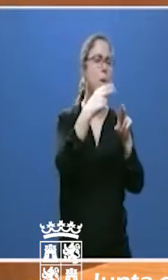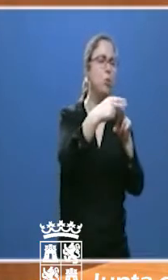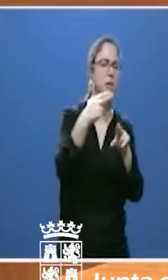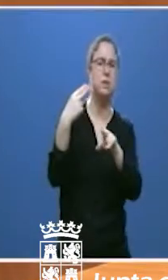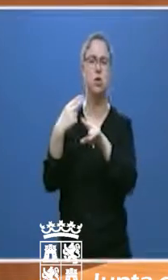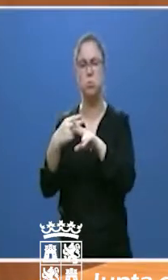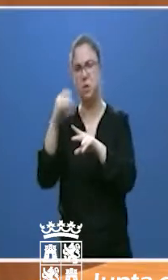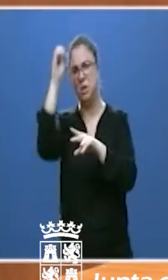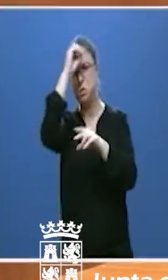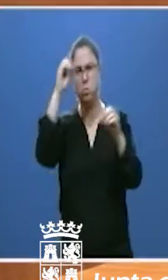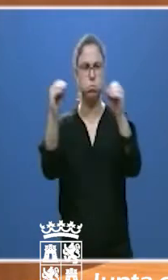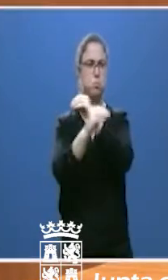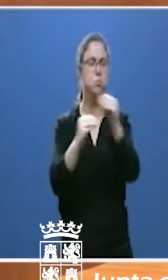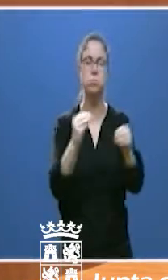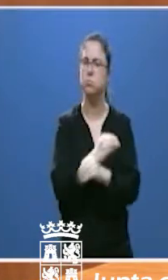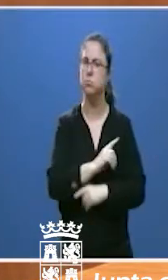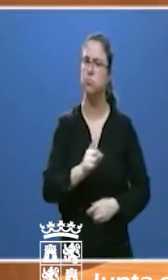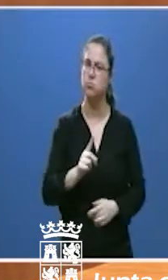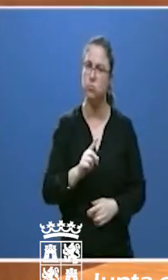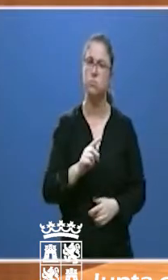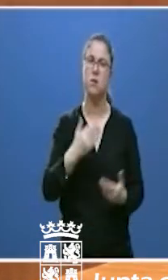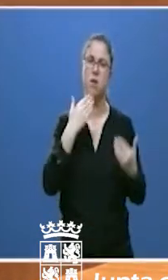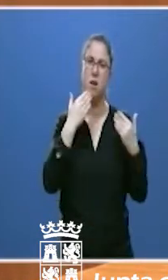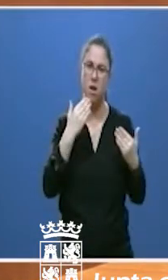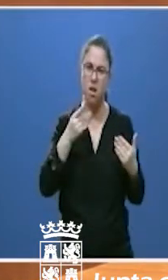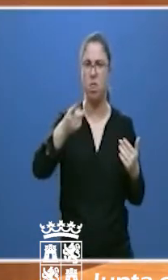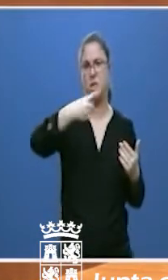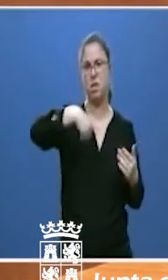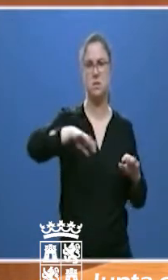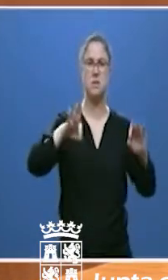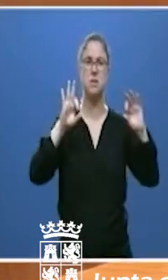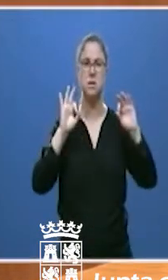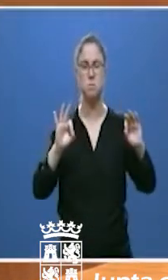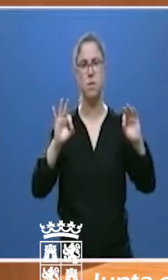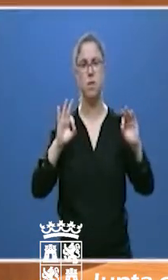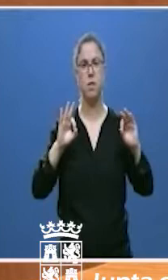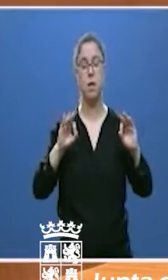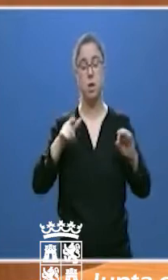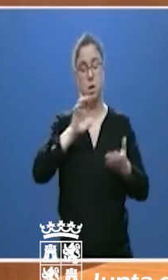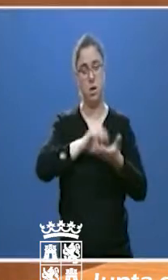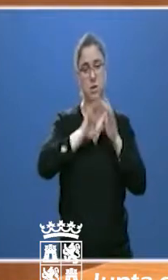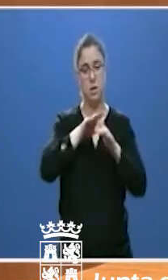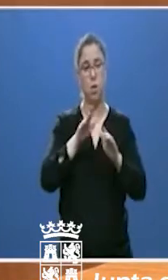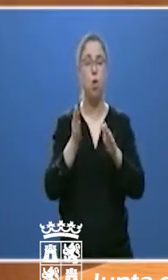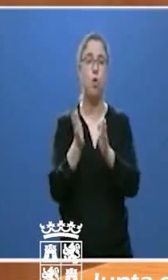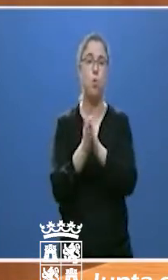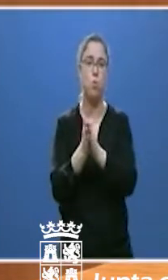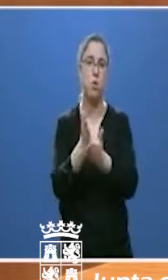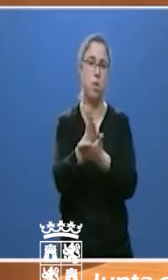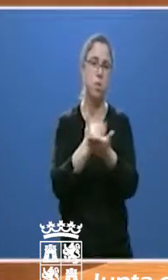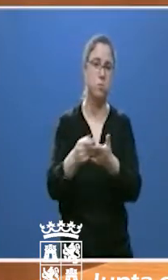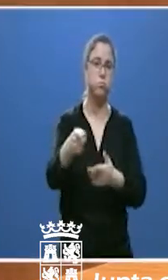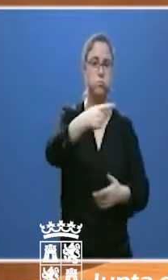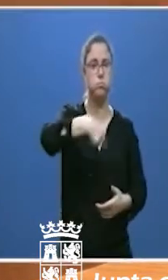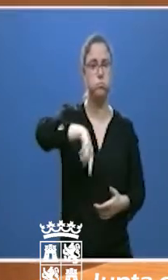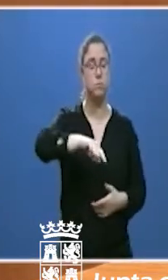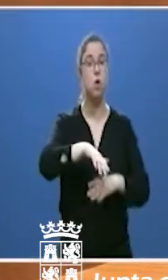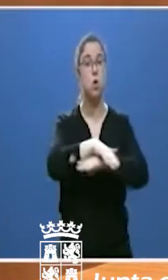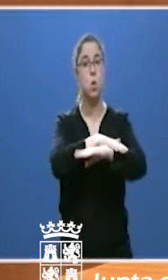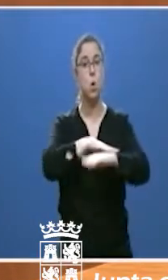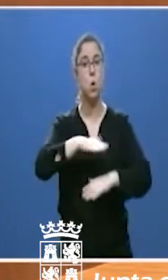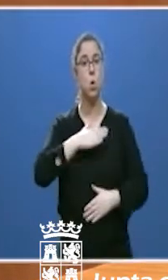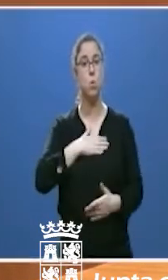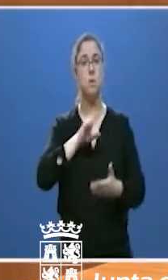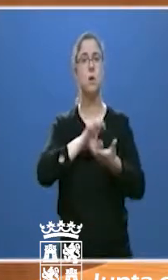o de ideologías. Algo que queremos agradecer especialmente desde Castilla y León. El Gobierno de Castilla y